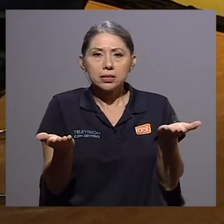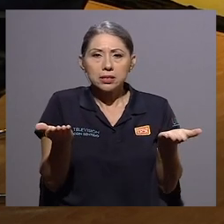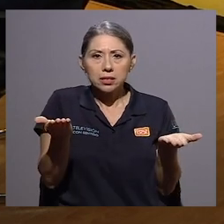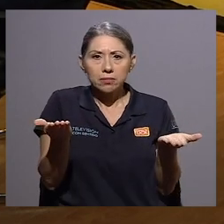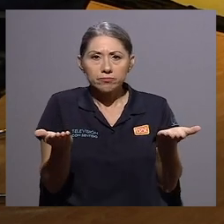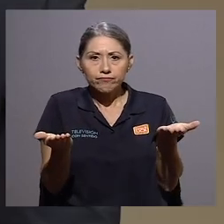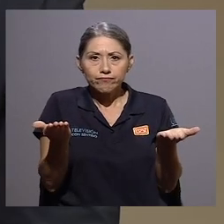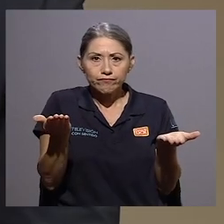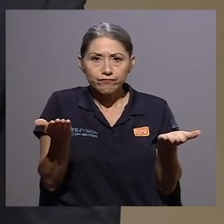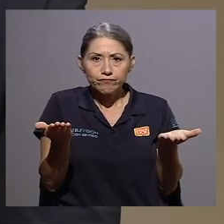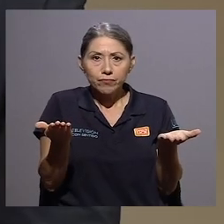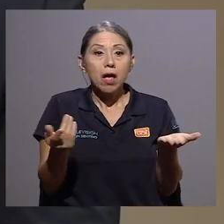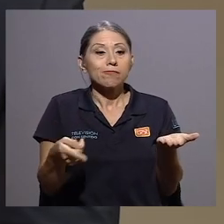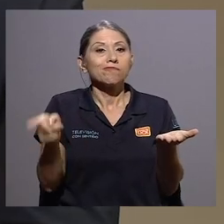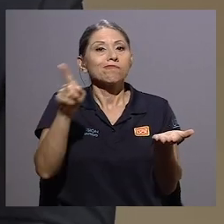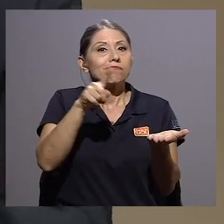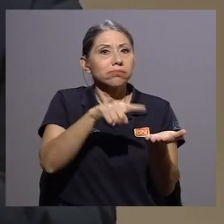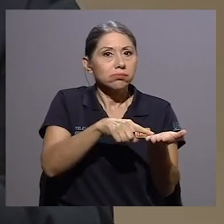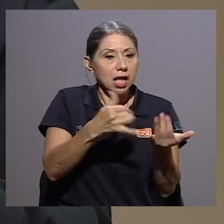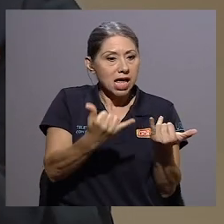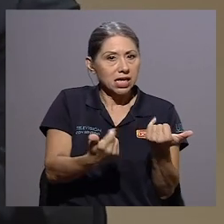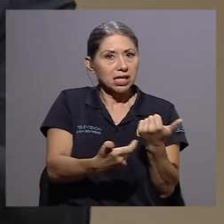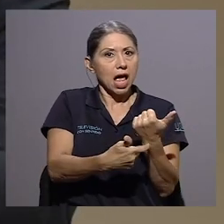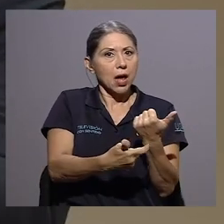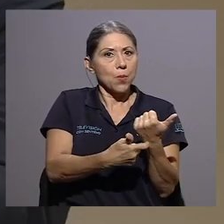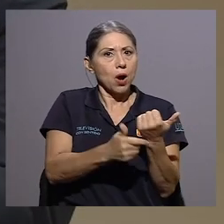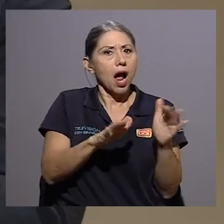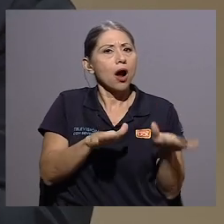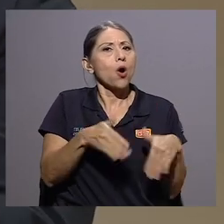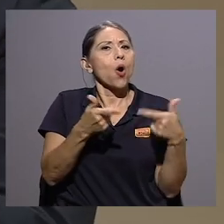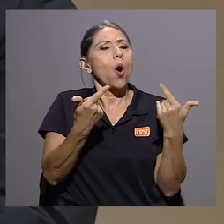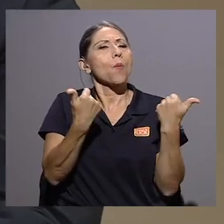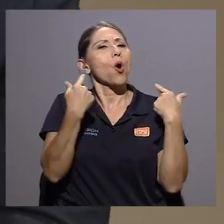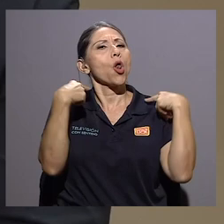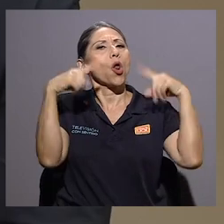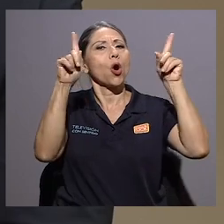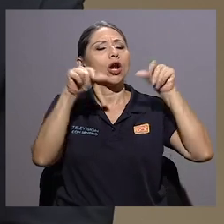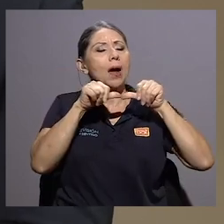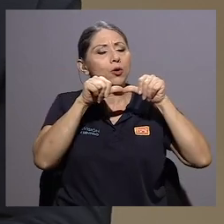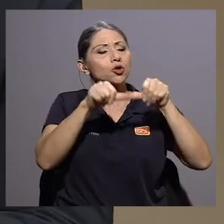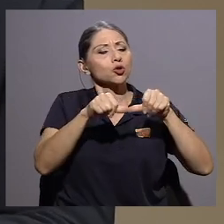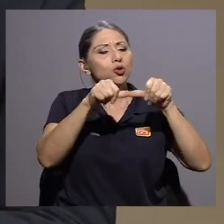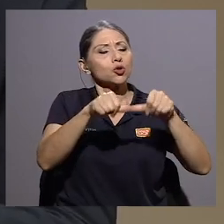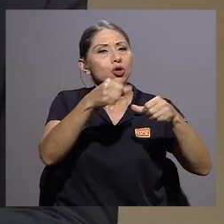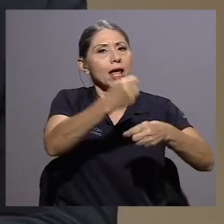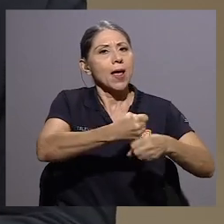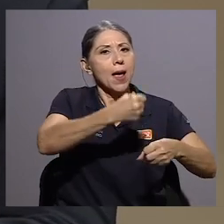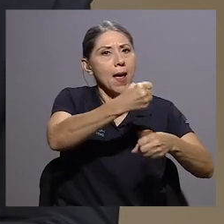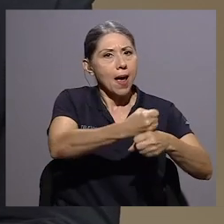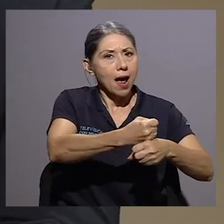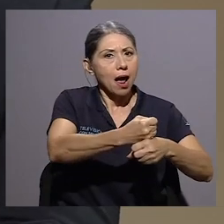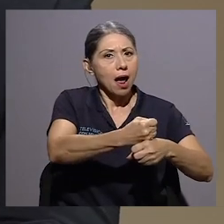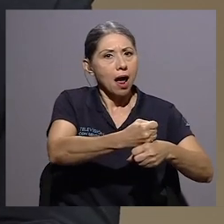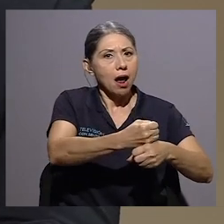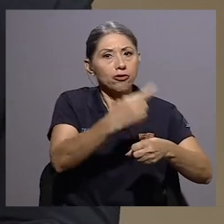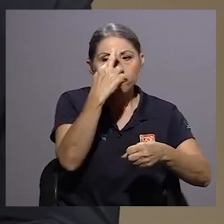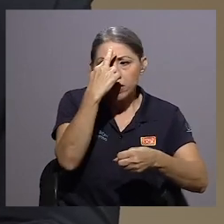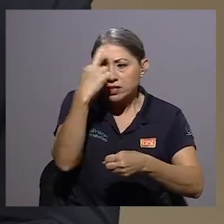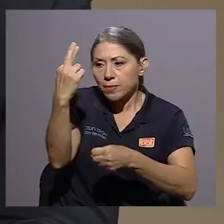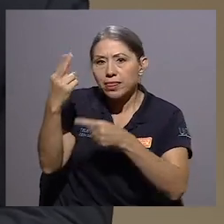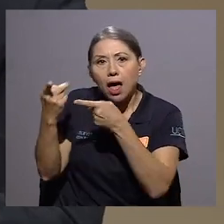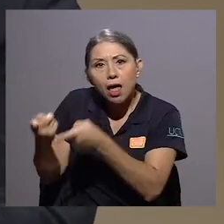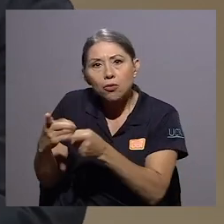balance entre cómo logramos en esta época sostener los empleos